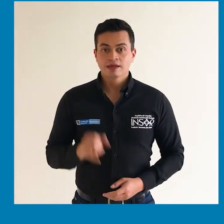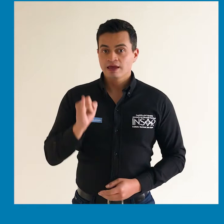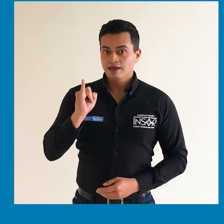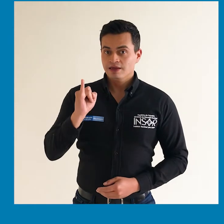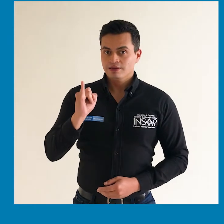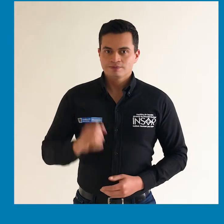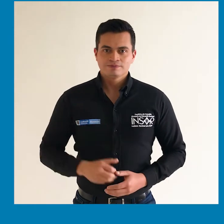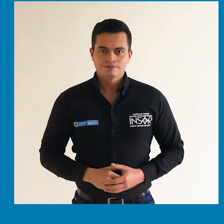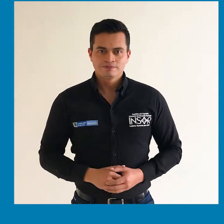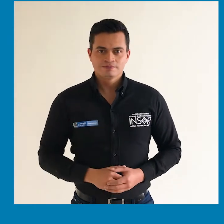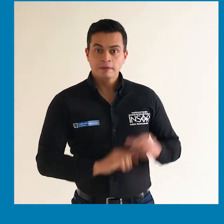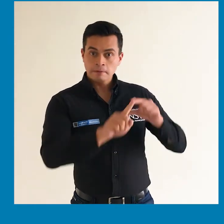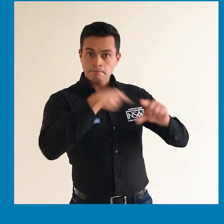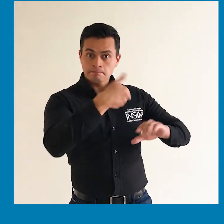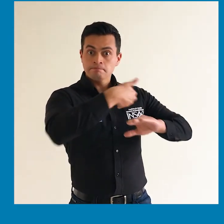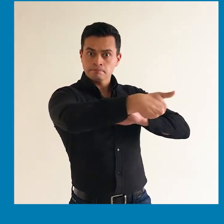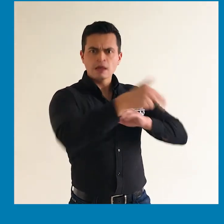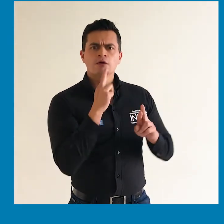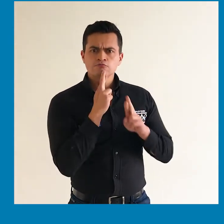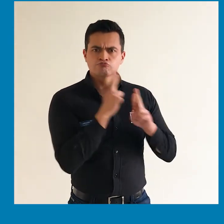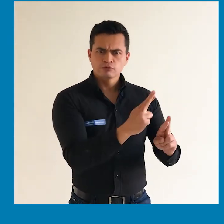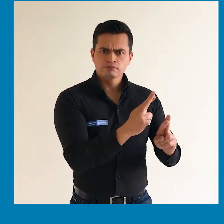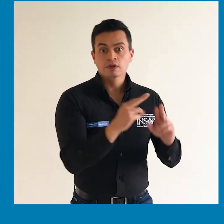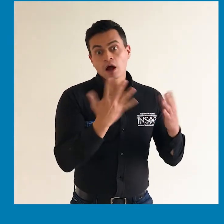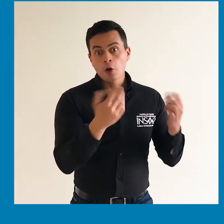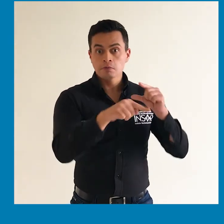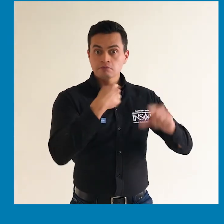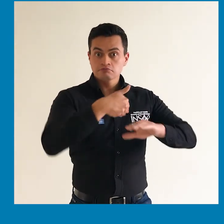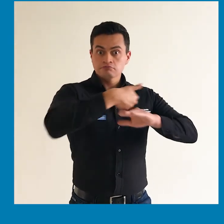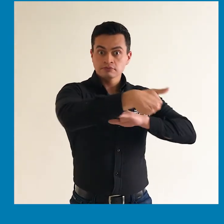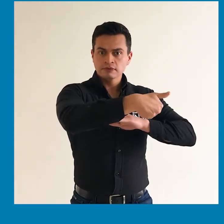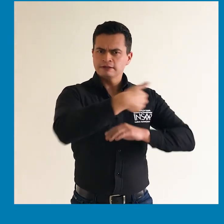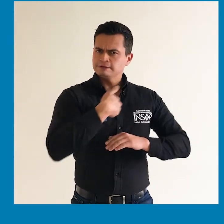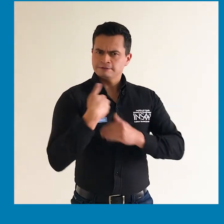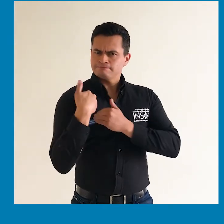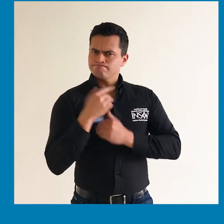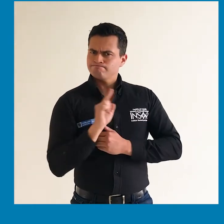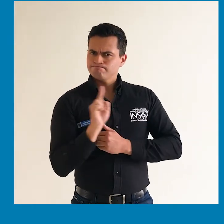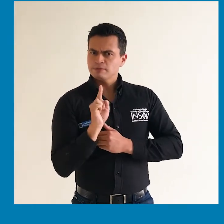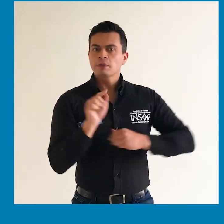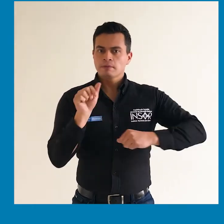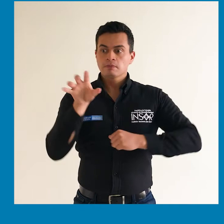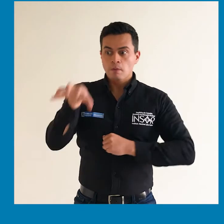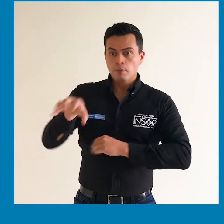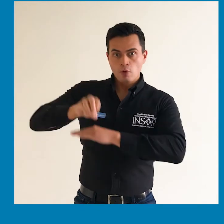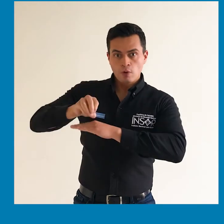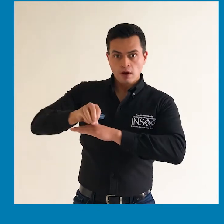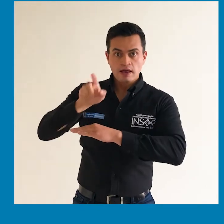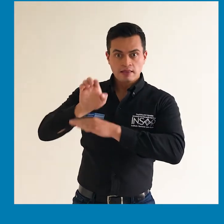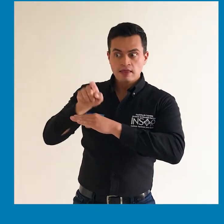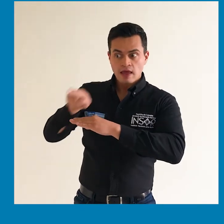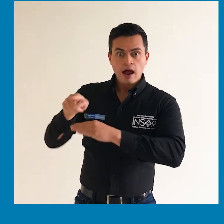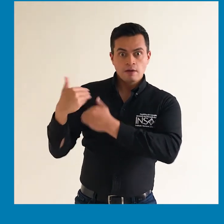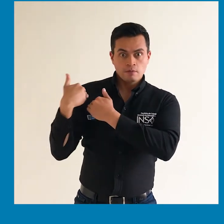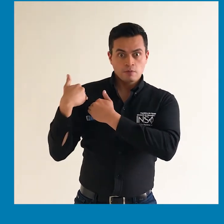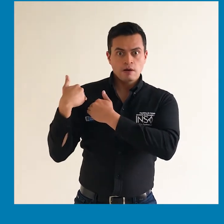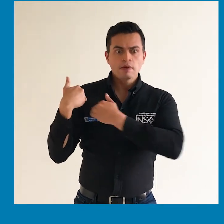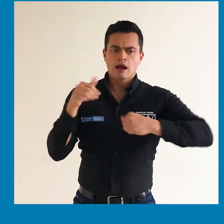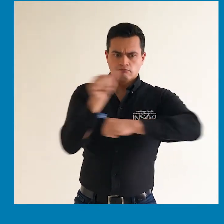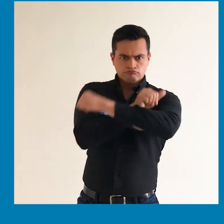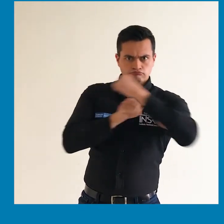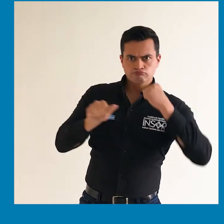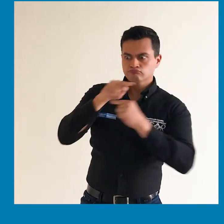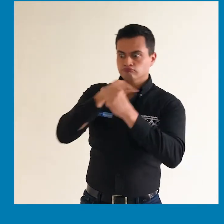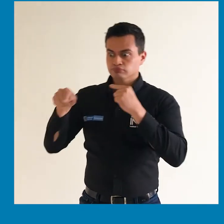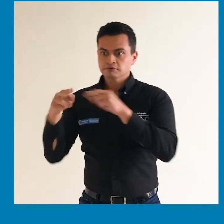I. Dar respuesta a las peticiones allegadas y traslado por competencia las que correspondan a